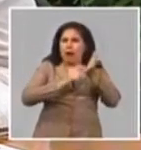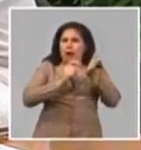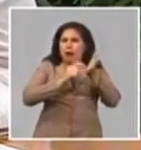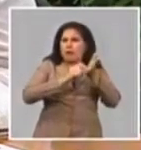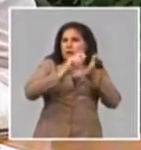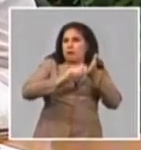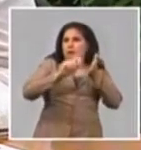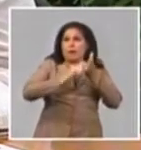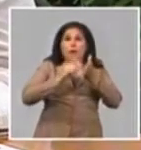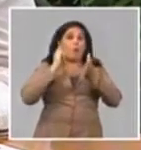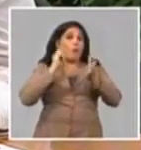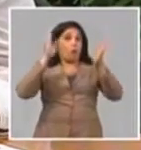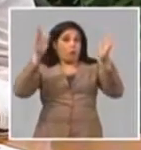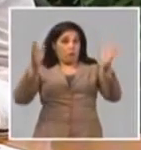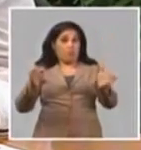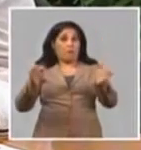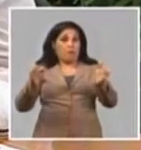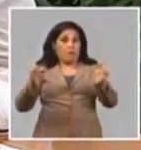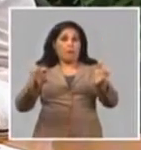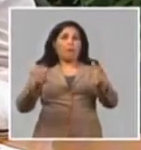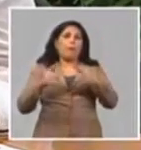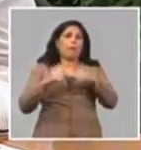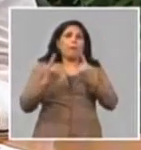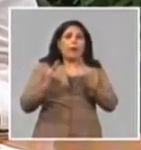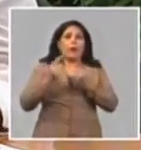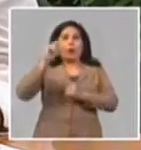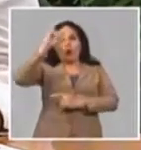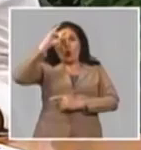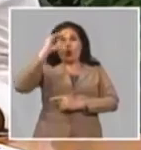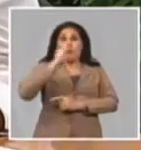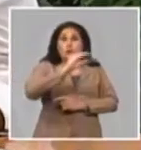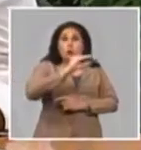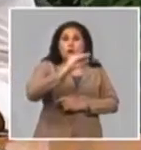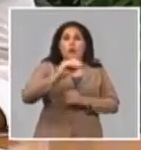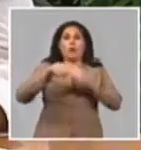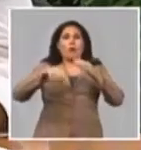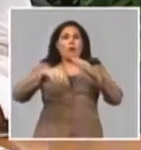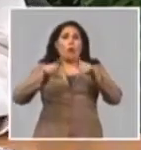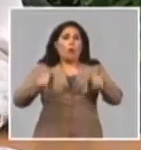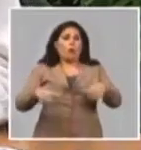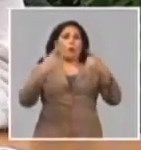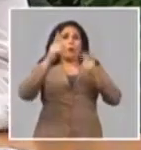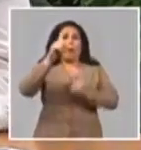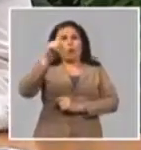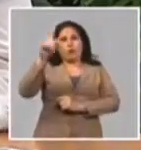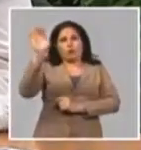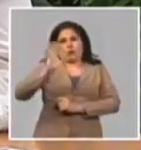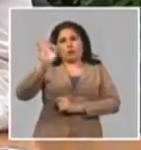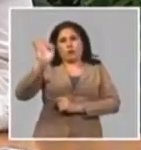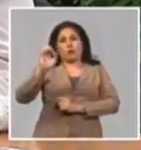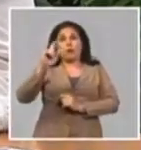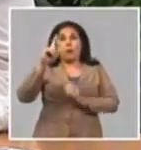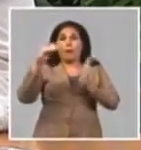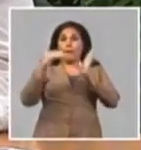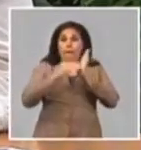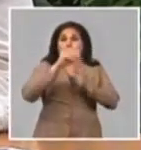para el año y en el caso de los subsidios cumplimos a un 11% que se terminaron 1